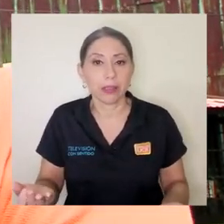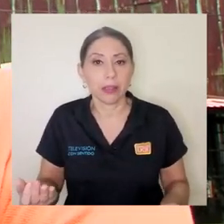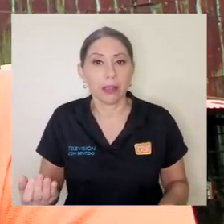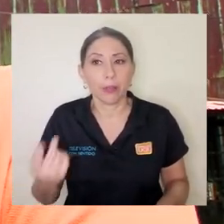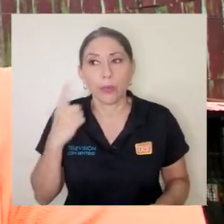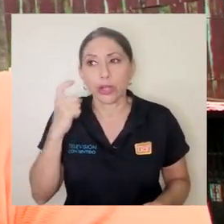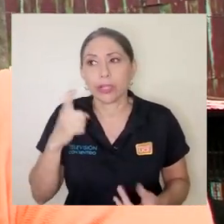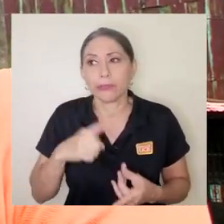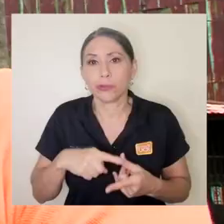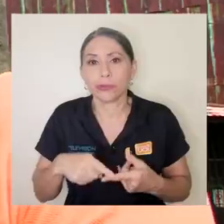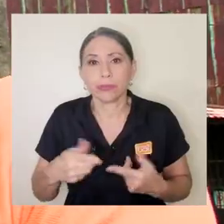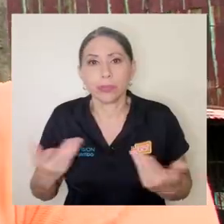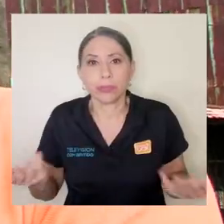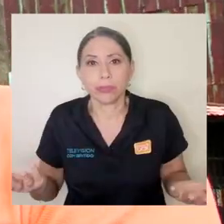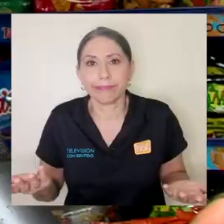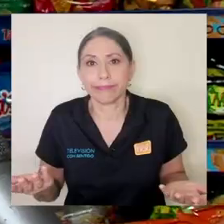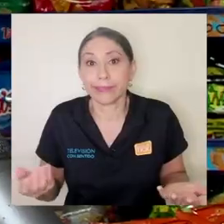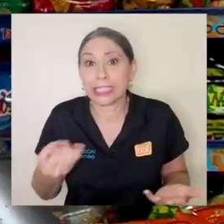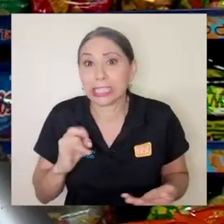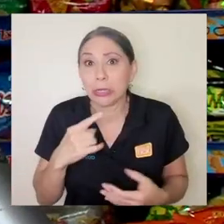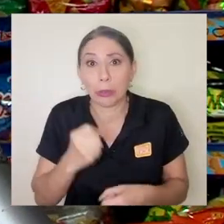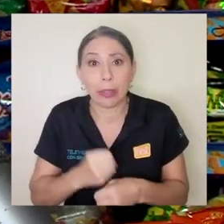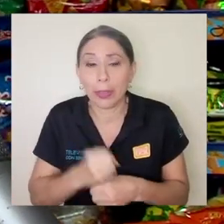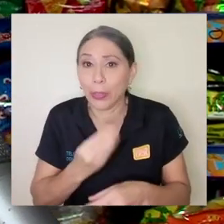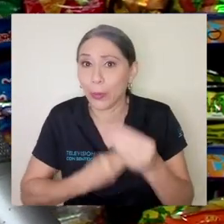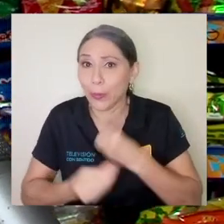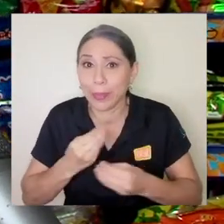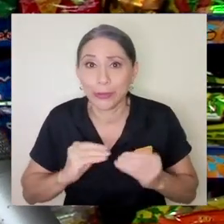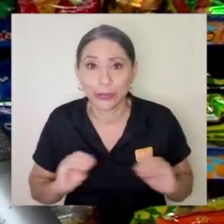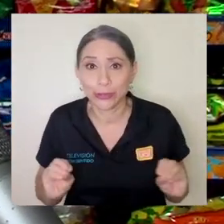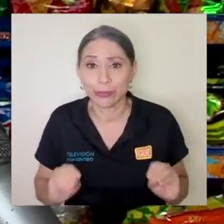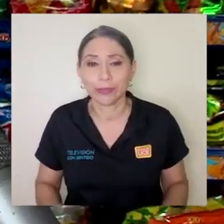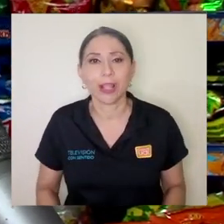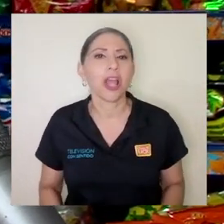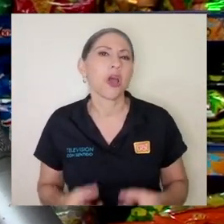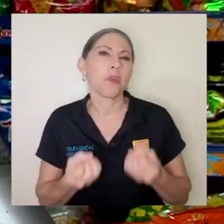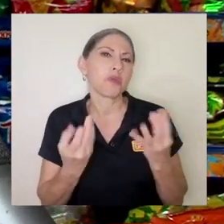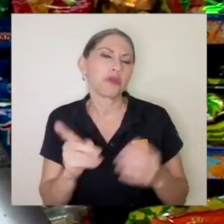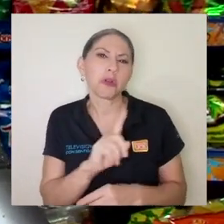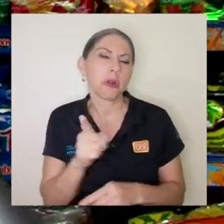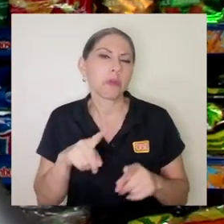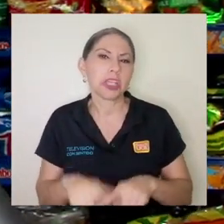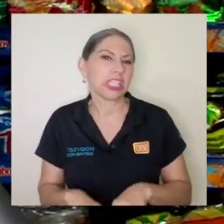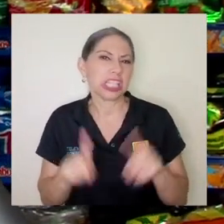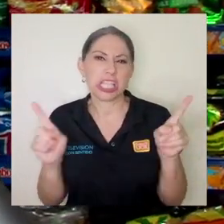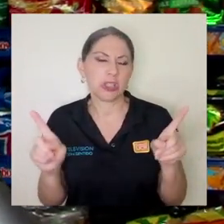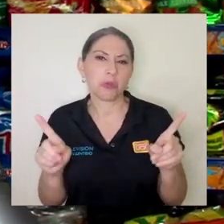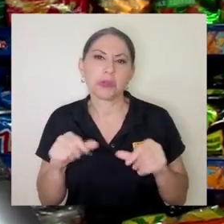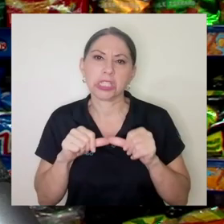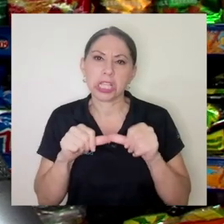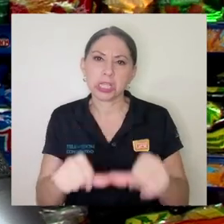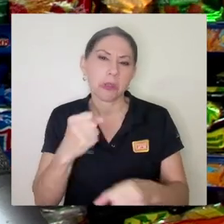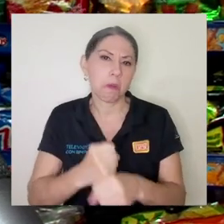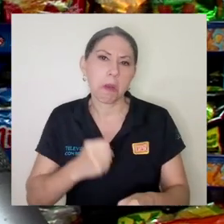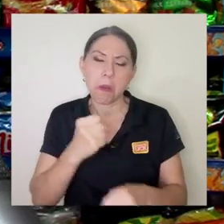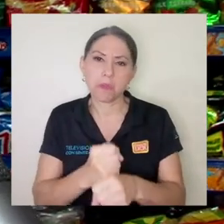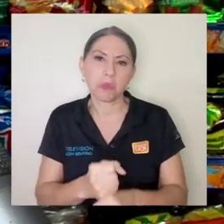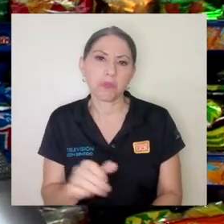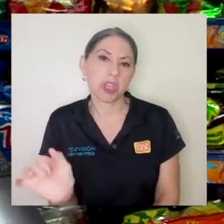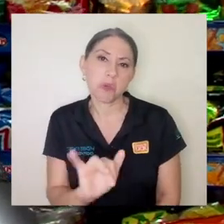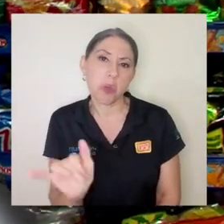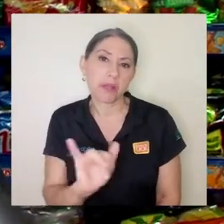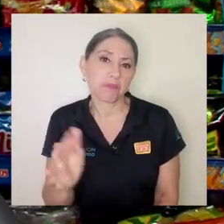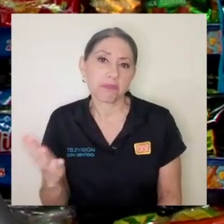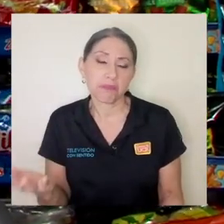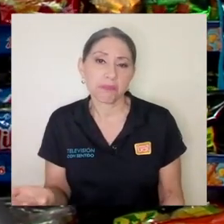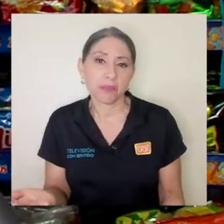no comemos no he hecho nada distinto seguir trabajando de igual porque